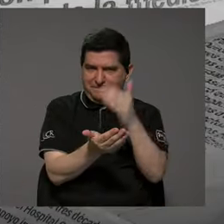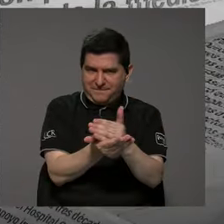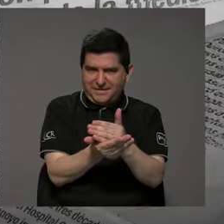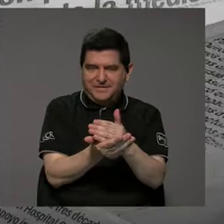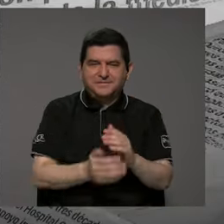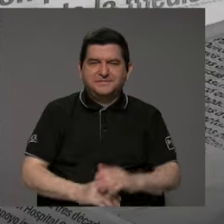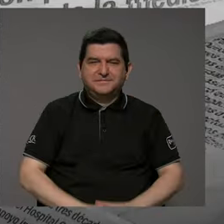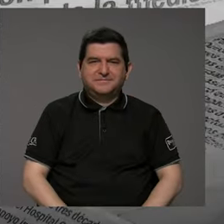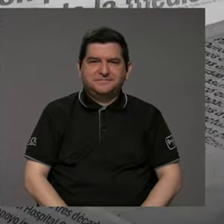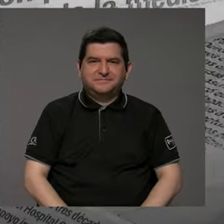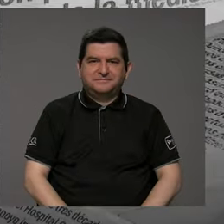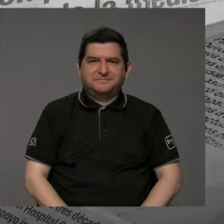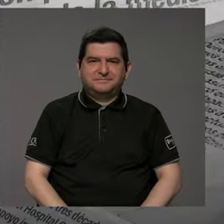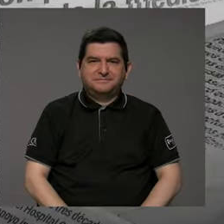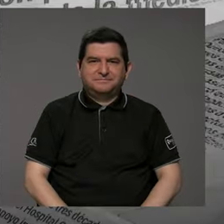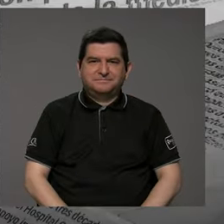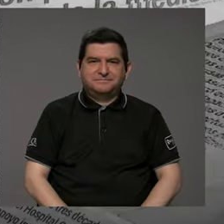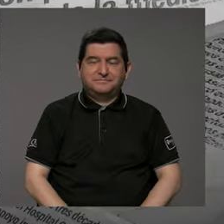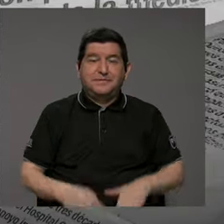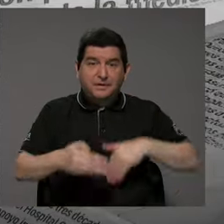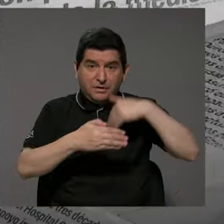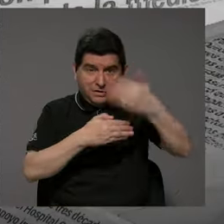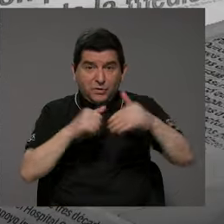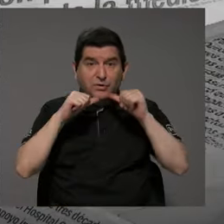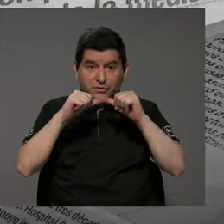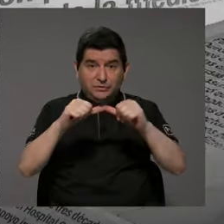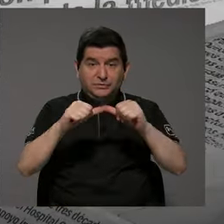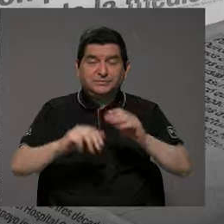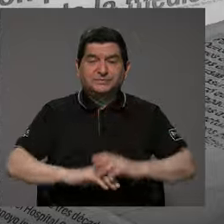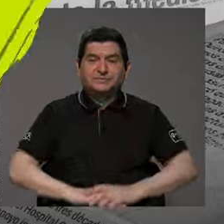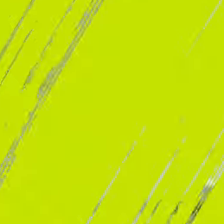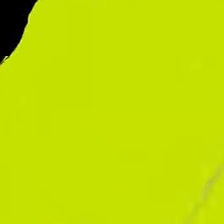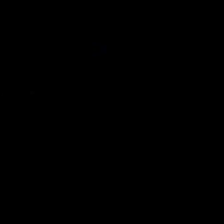y vamos a... Enseguida estamos con ustedes.